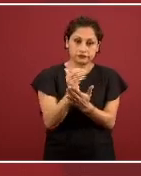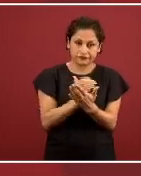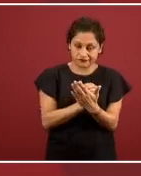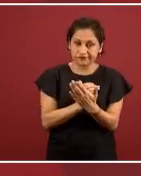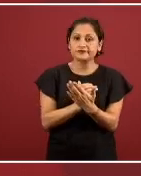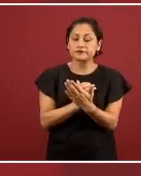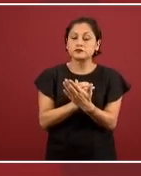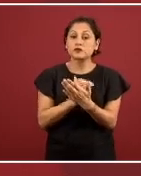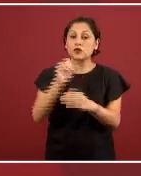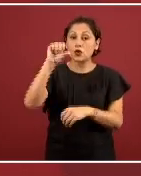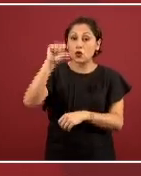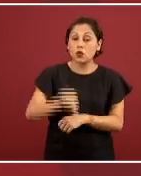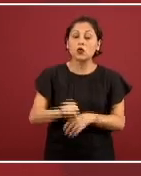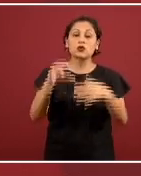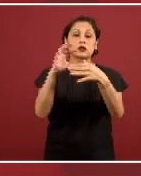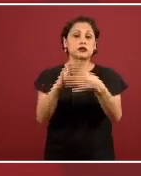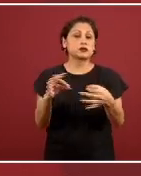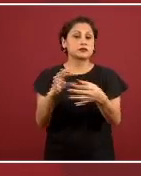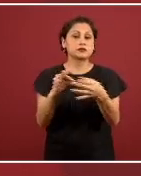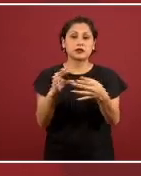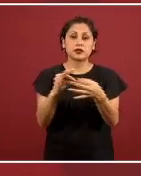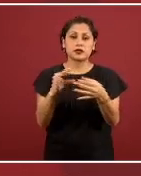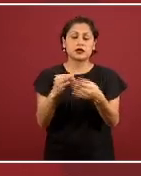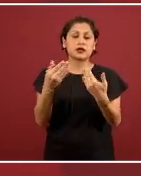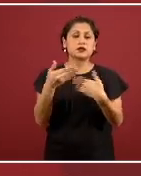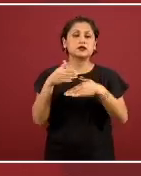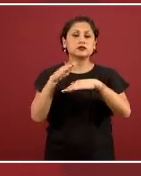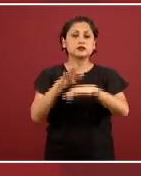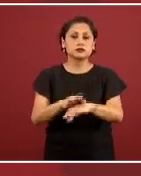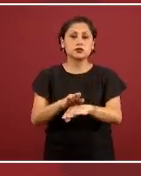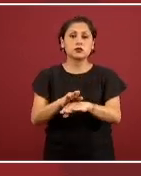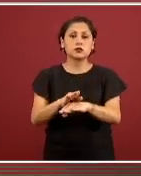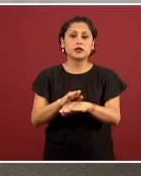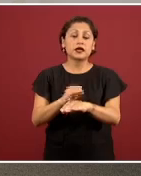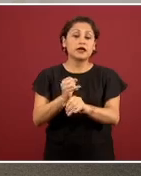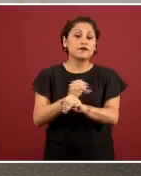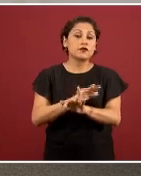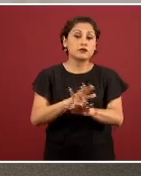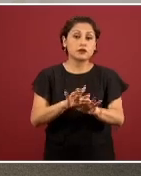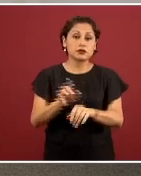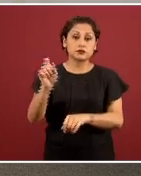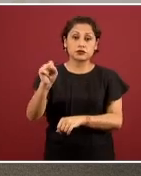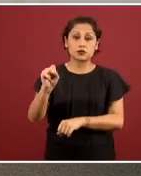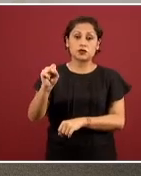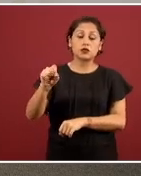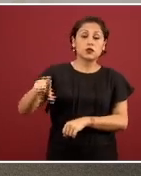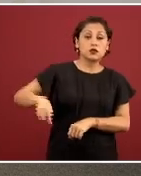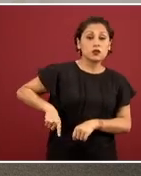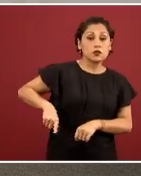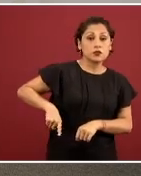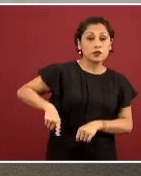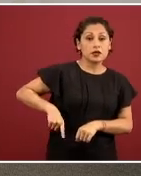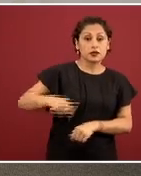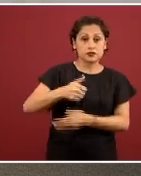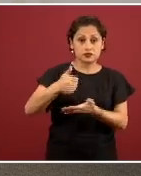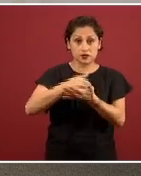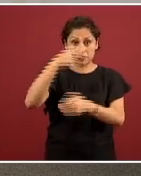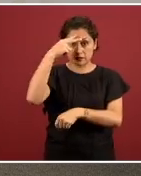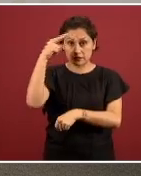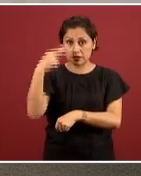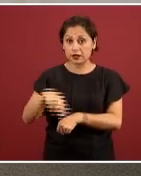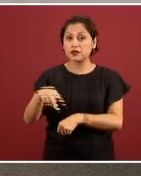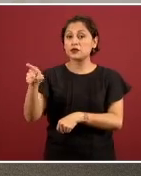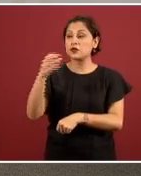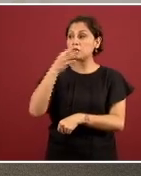que nos ha compartido el Gobierno de la Ciudad de México. También, bueno, hoy nos acompañan